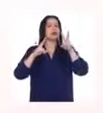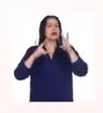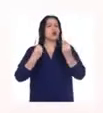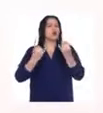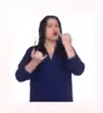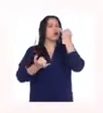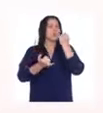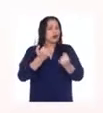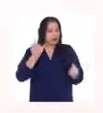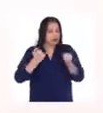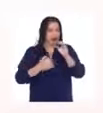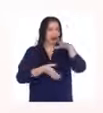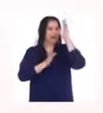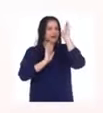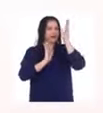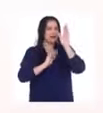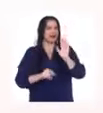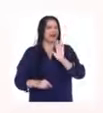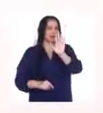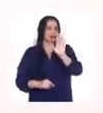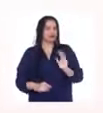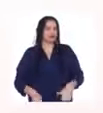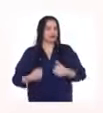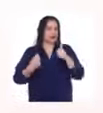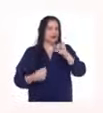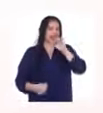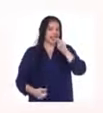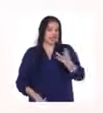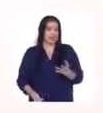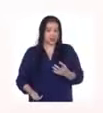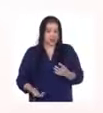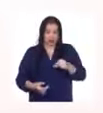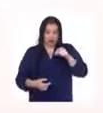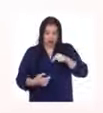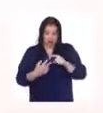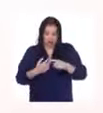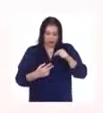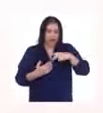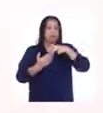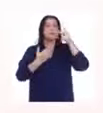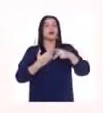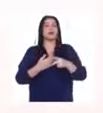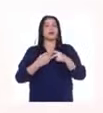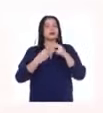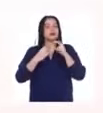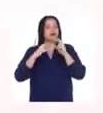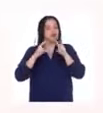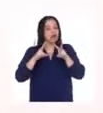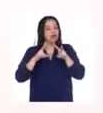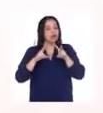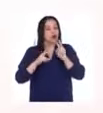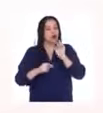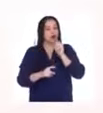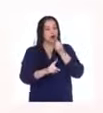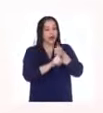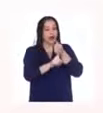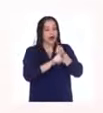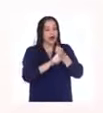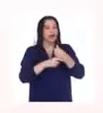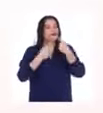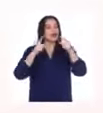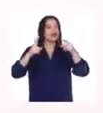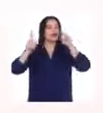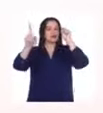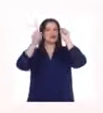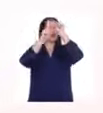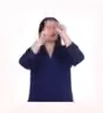charla de la maratonista olímpica Inés Melchor. Desde el comienzo de este programa, hemos ido viendo cómo Inés se ha enfrentado a reto